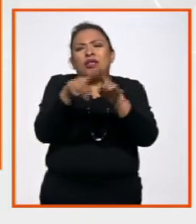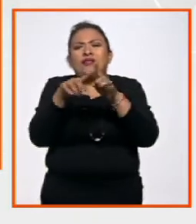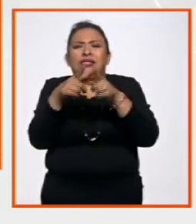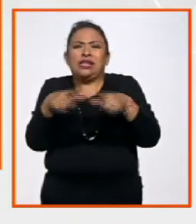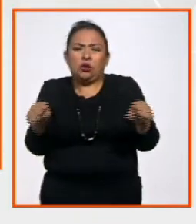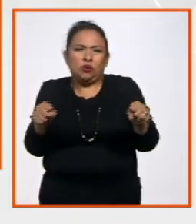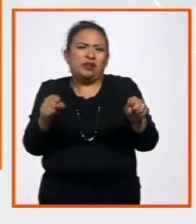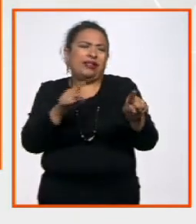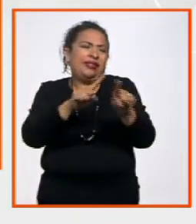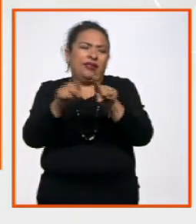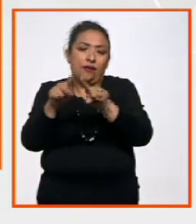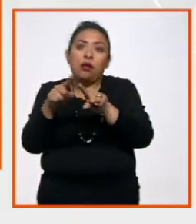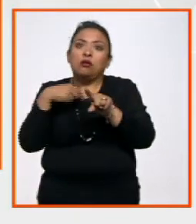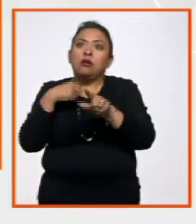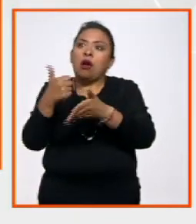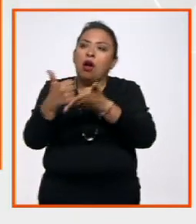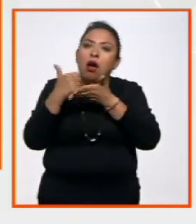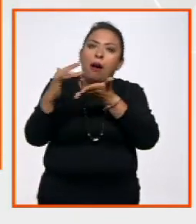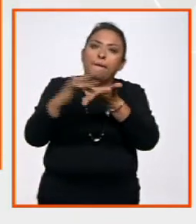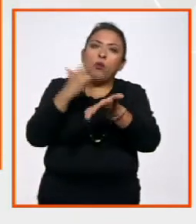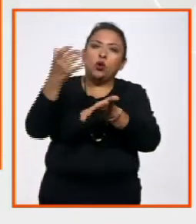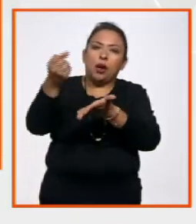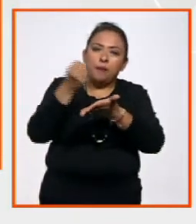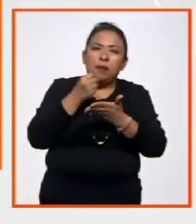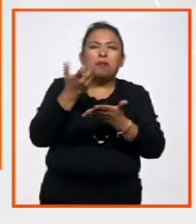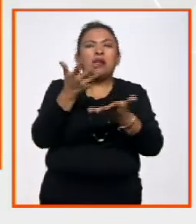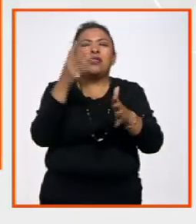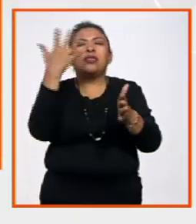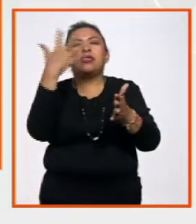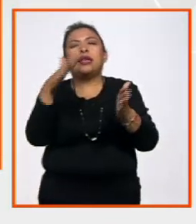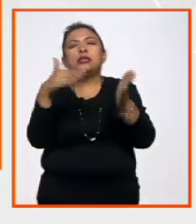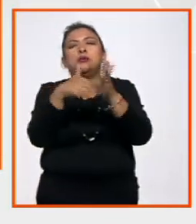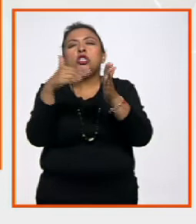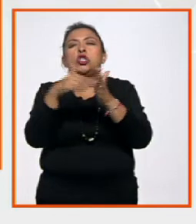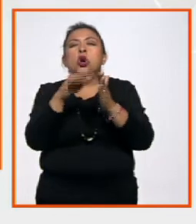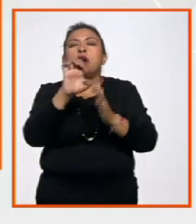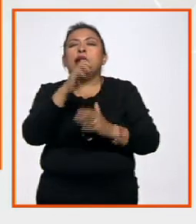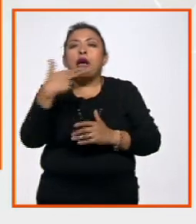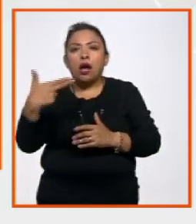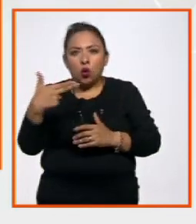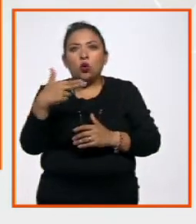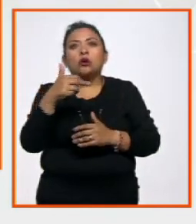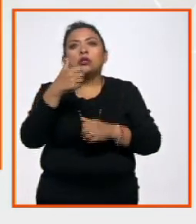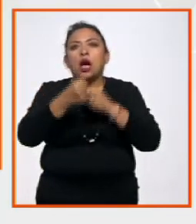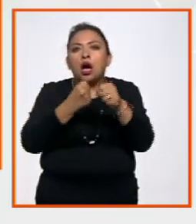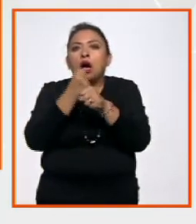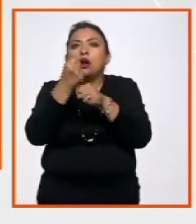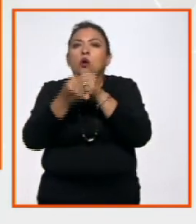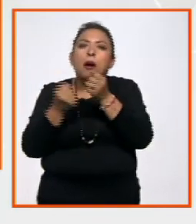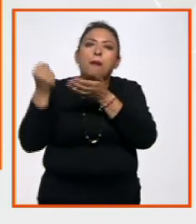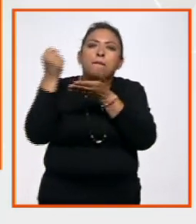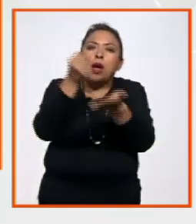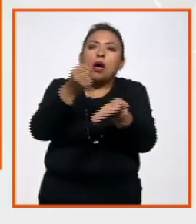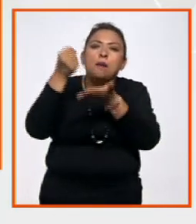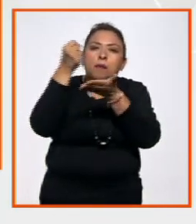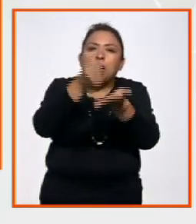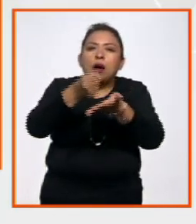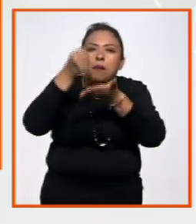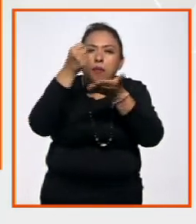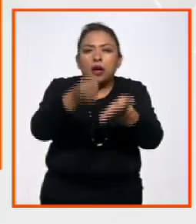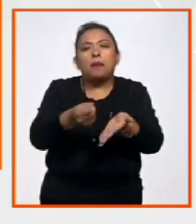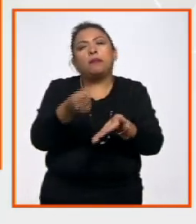lingüística y muchos otros. Más o menos son 10 millones de euros los que cada año la CEGIP